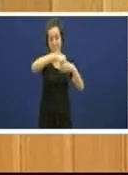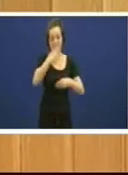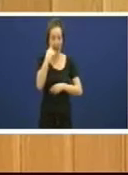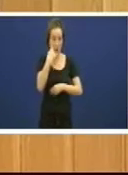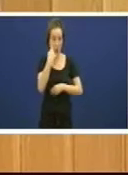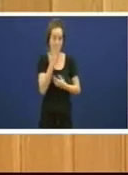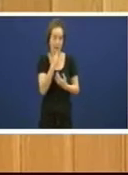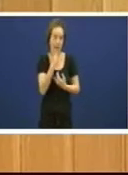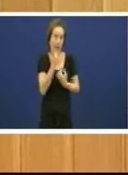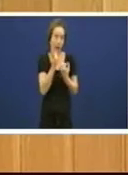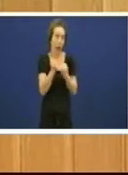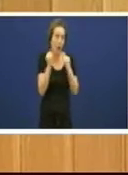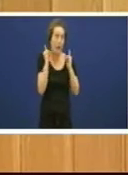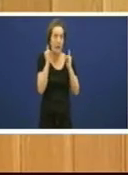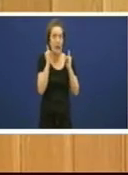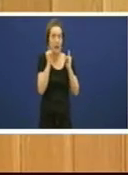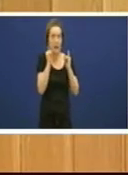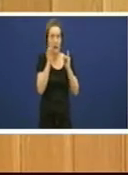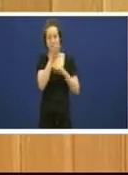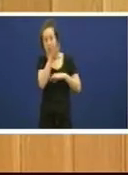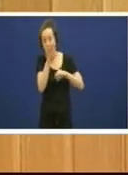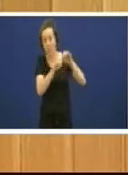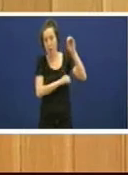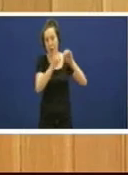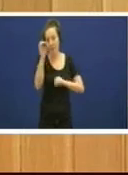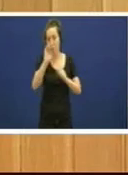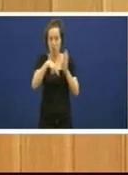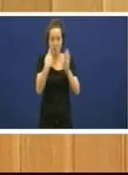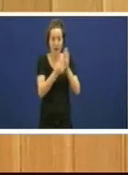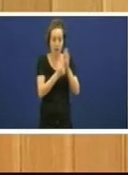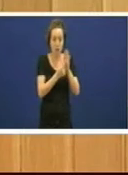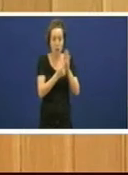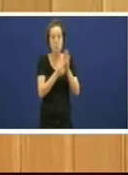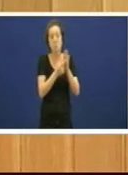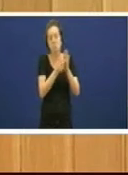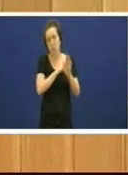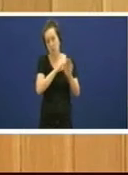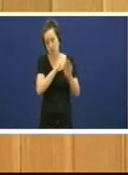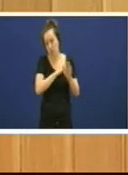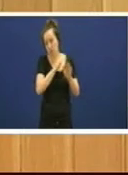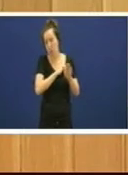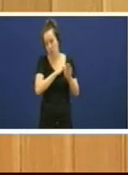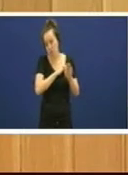% es decir a chegar ese 15% se faga moito maior do que na